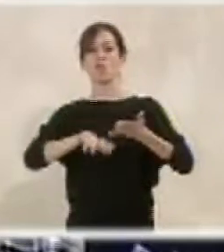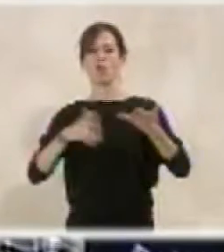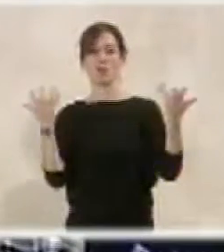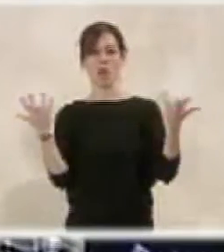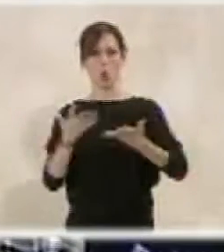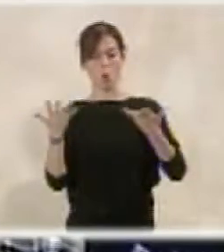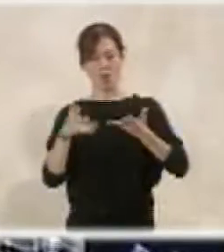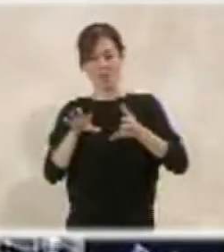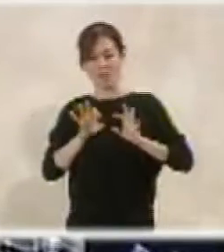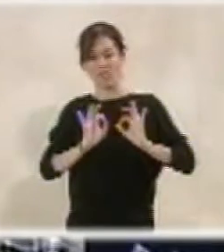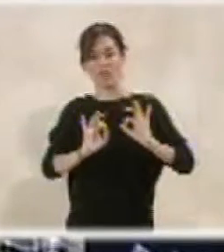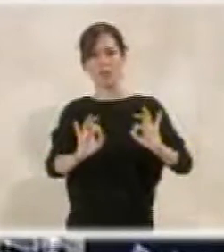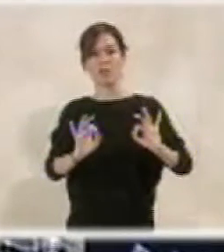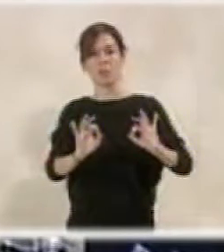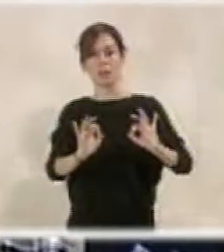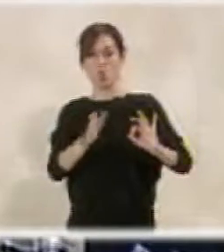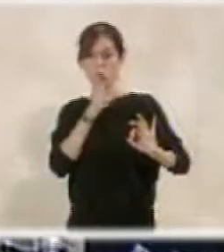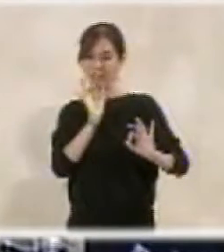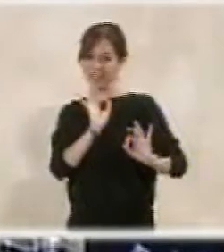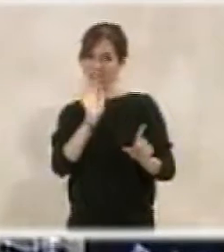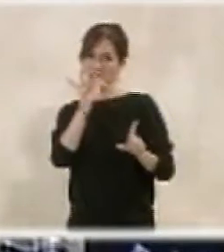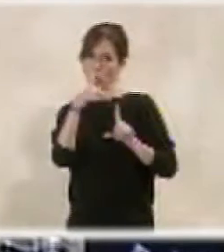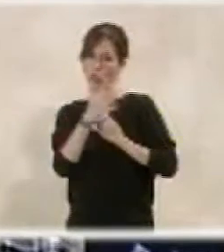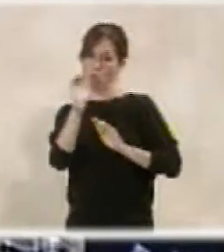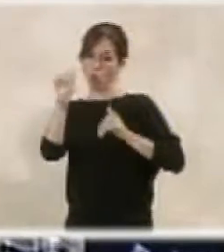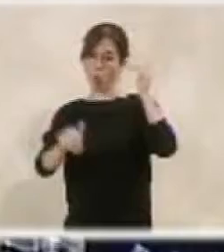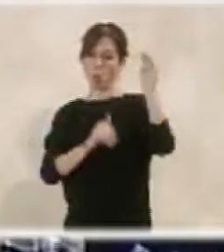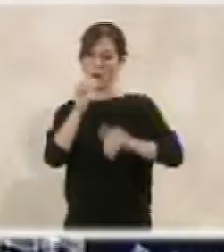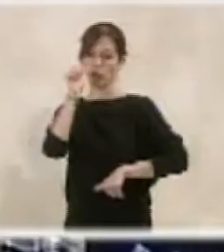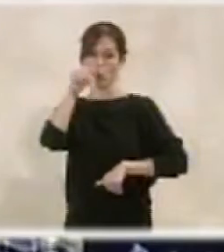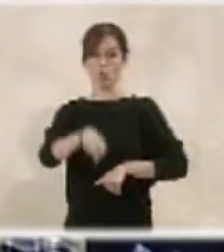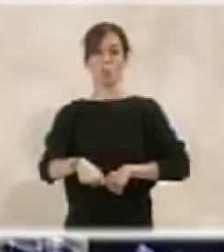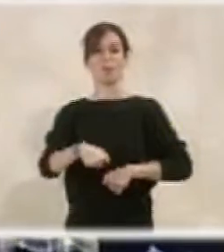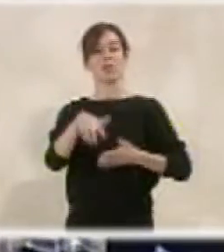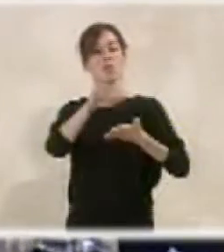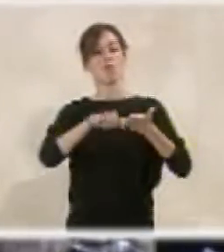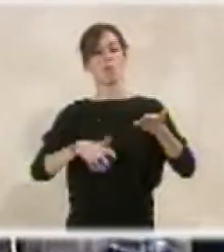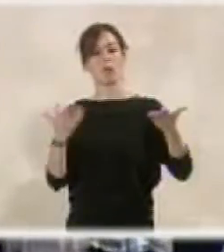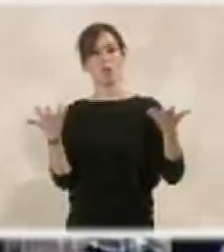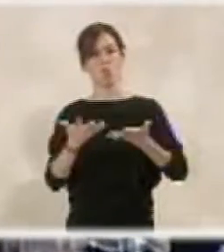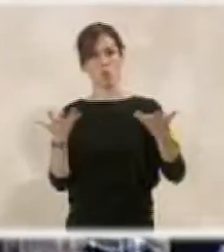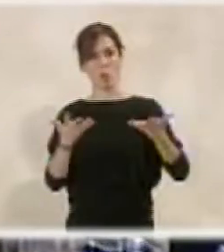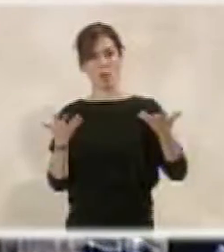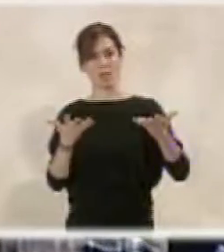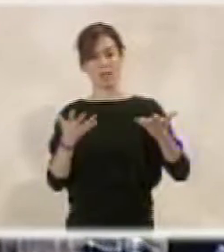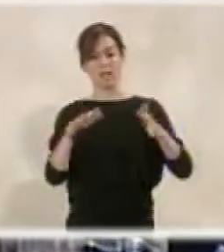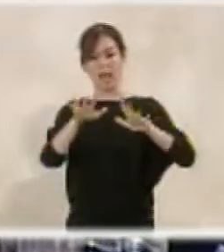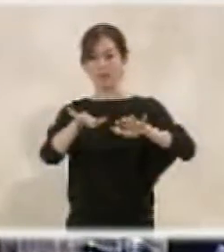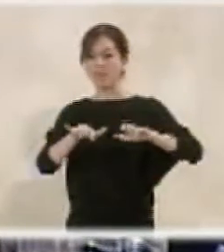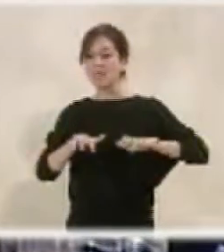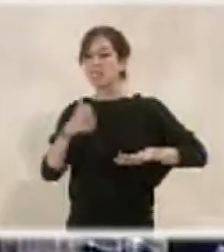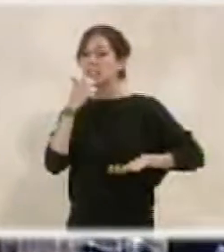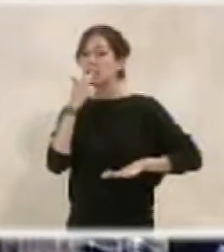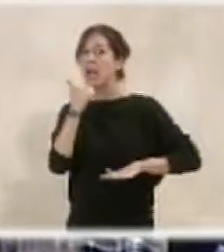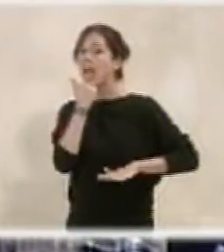urgencia, como no podía ser de otra forma, dado el carácter de la convocatoria de la sesión. Y, bueno, consta en el expediente si